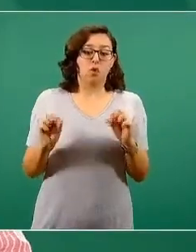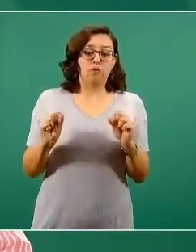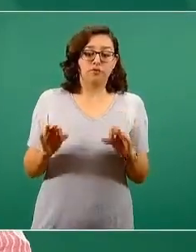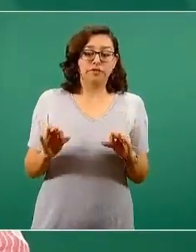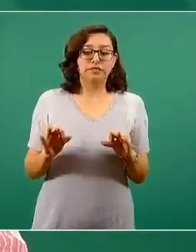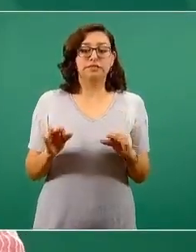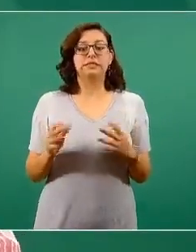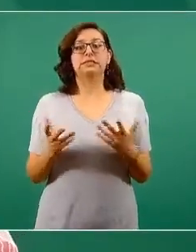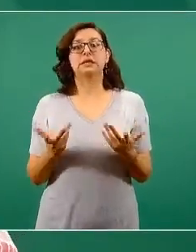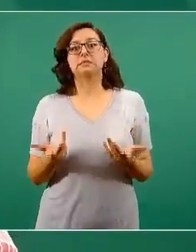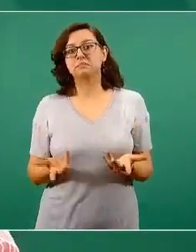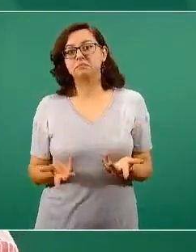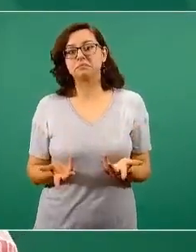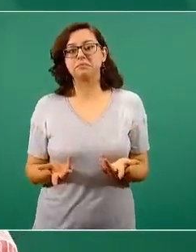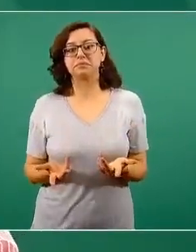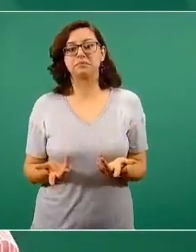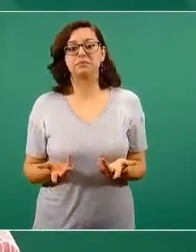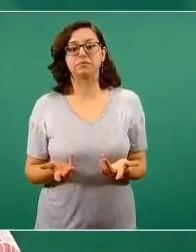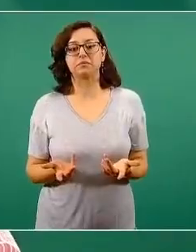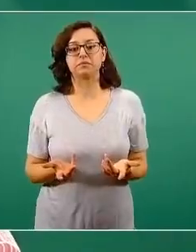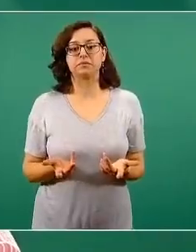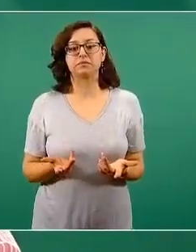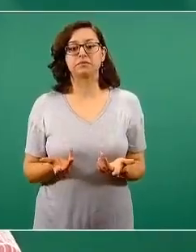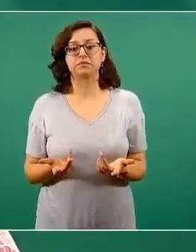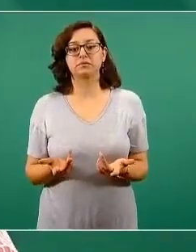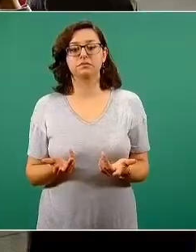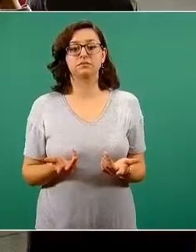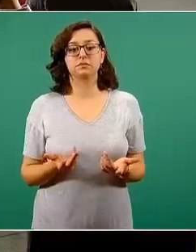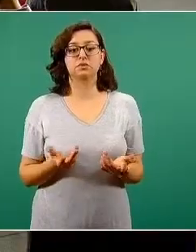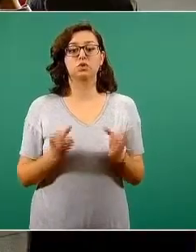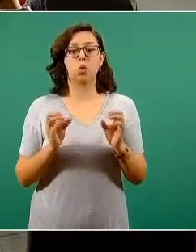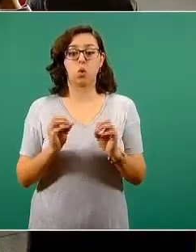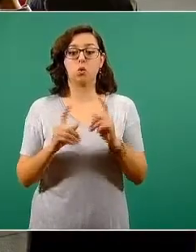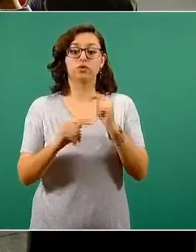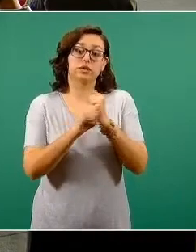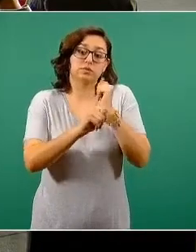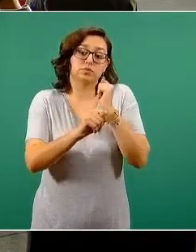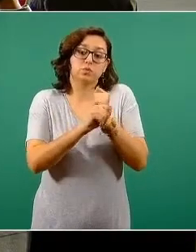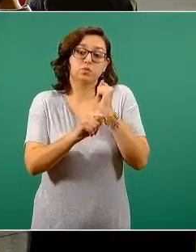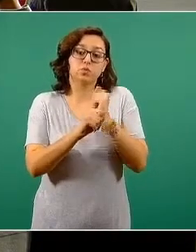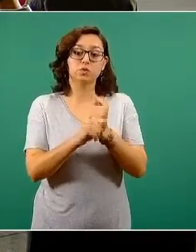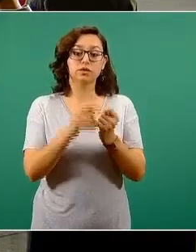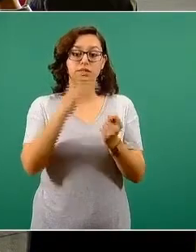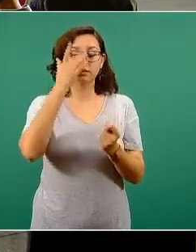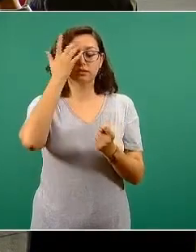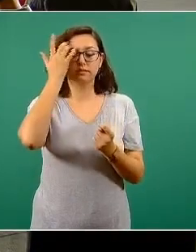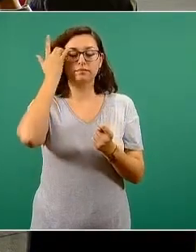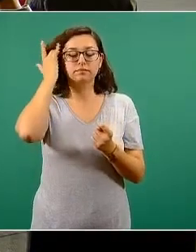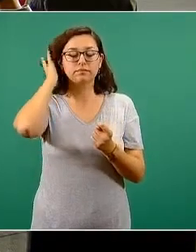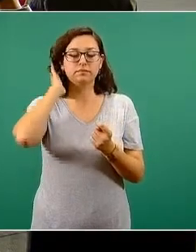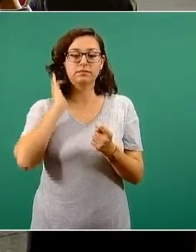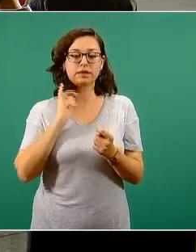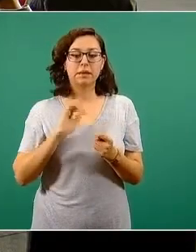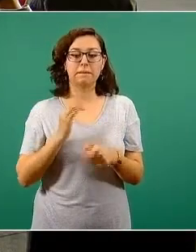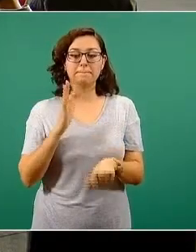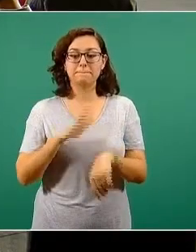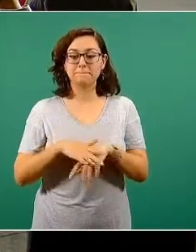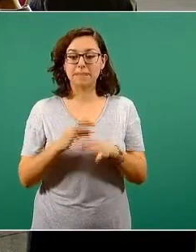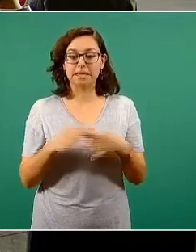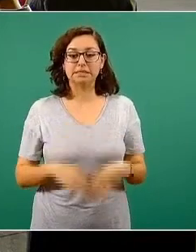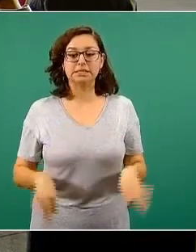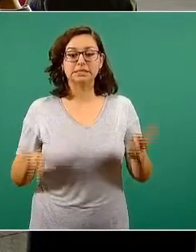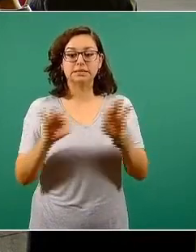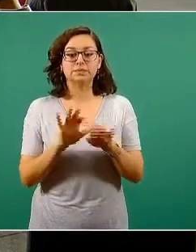pública o privada, o puede ocurrir en el transporte. Lo relevante es